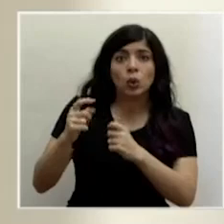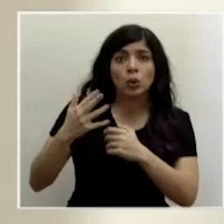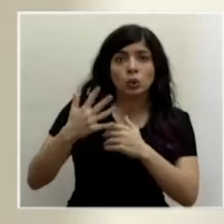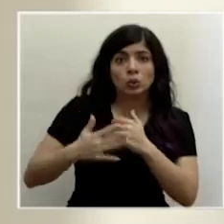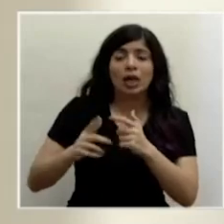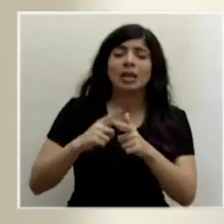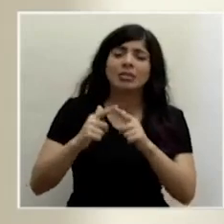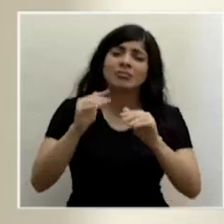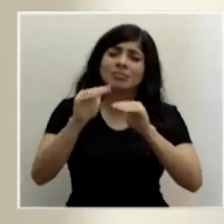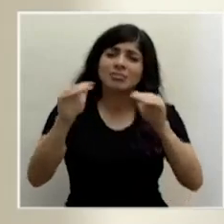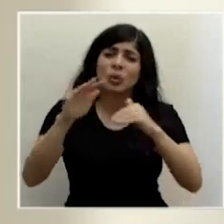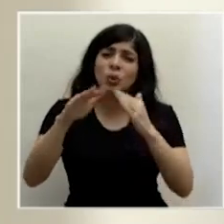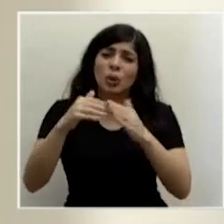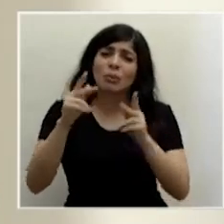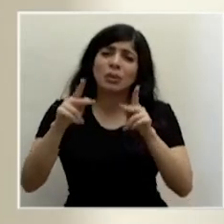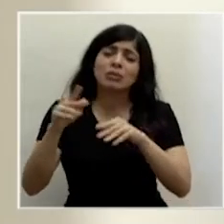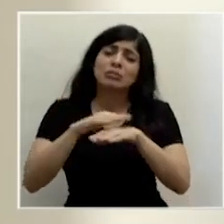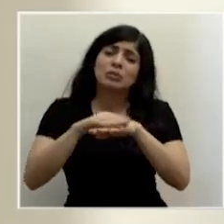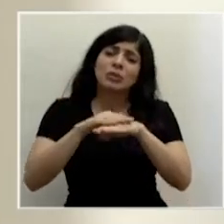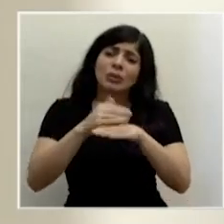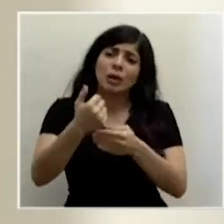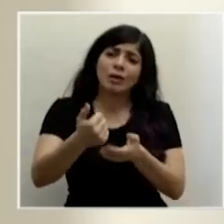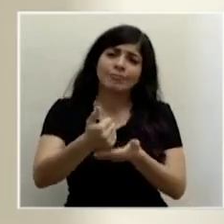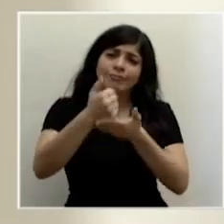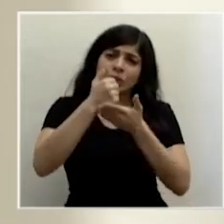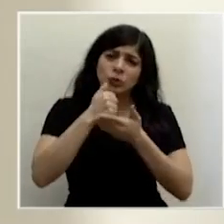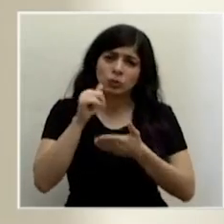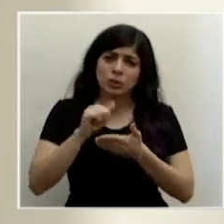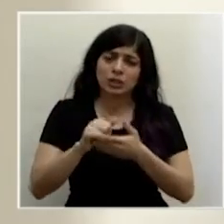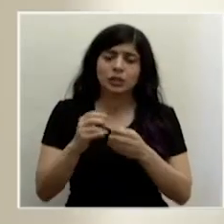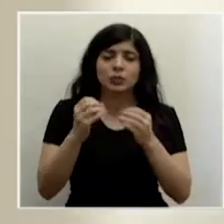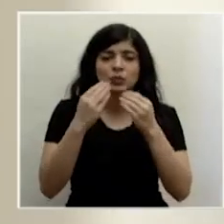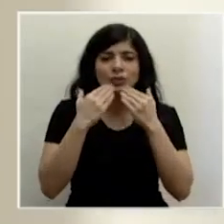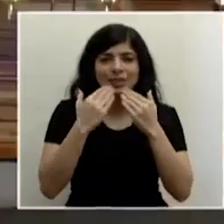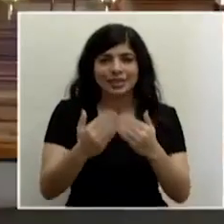les hacemos un llamado a la población de que nos colaboren con este aspecto. Muchas gracias.